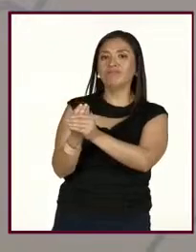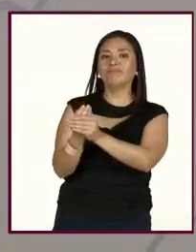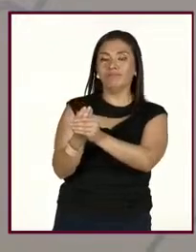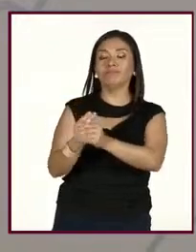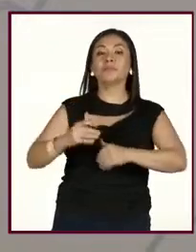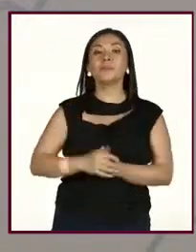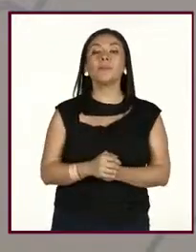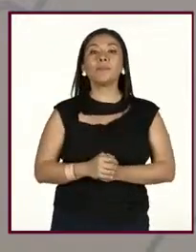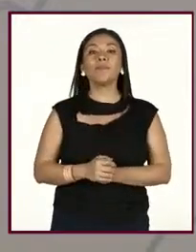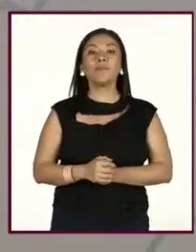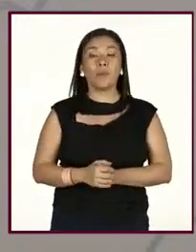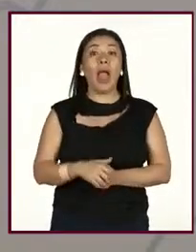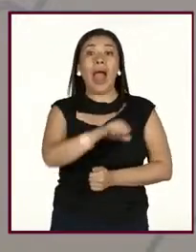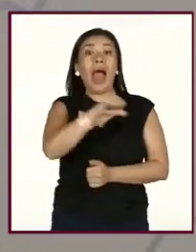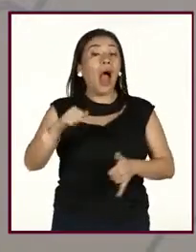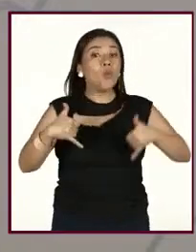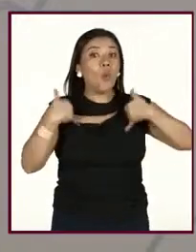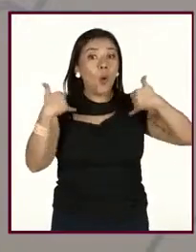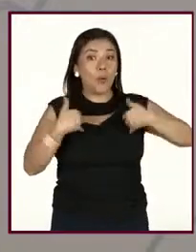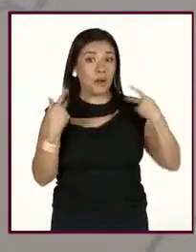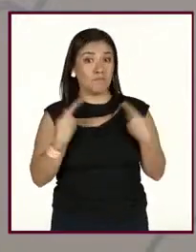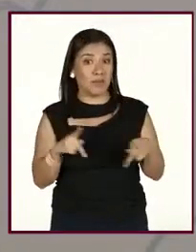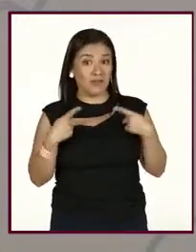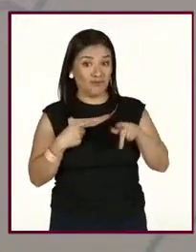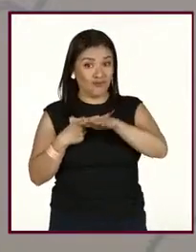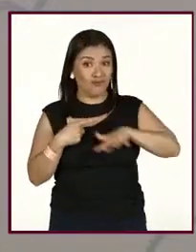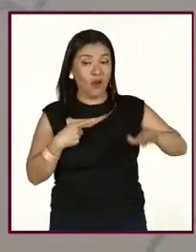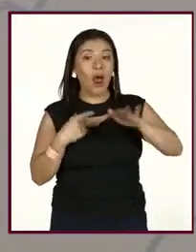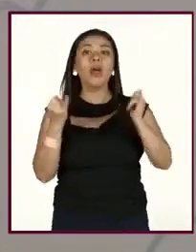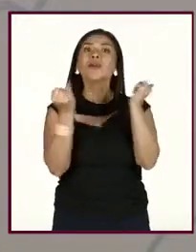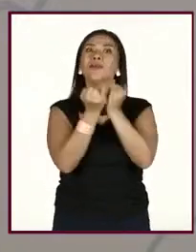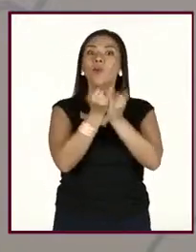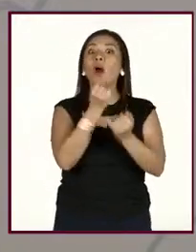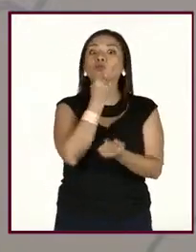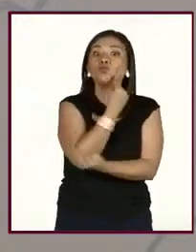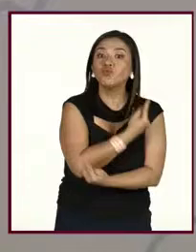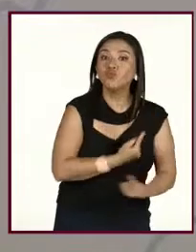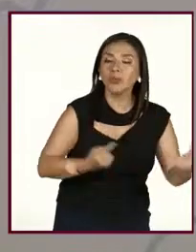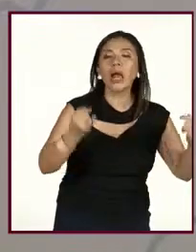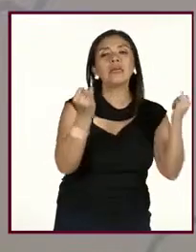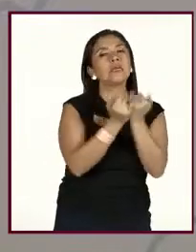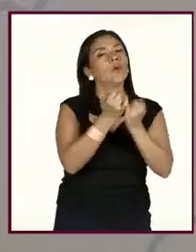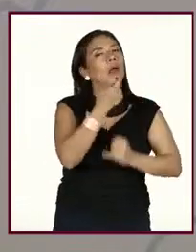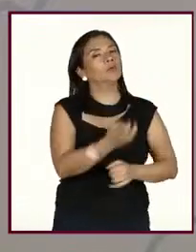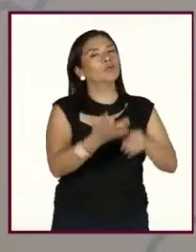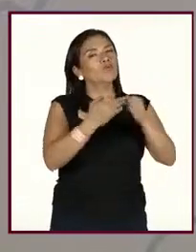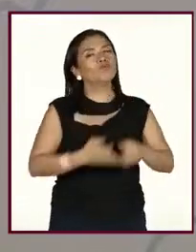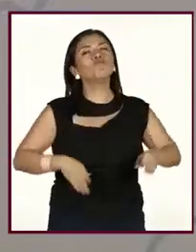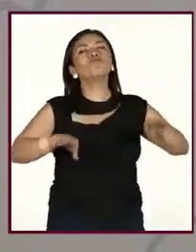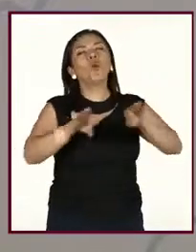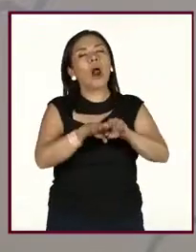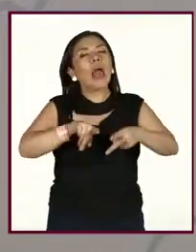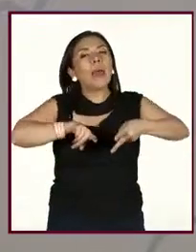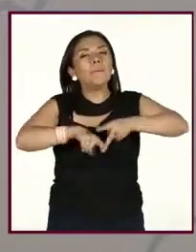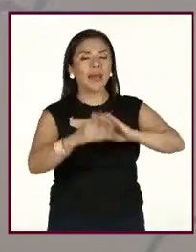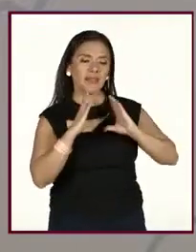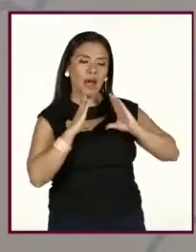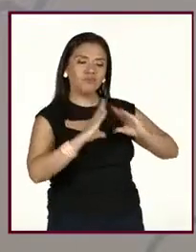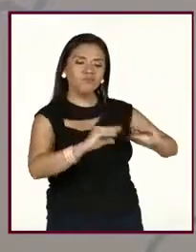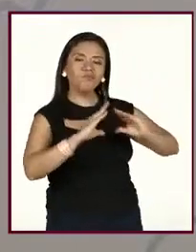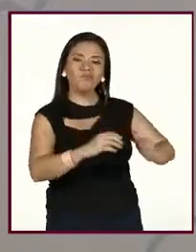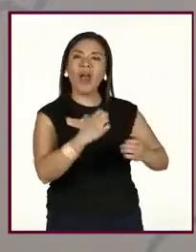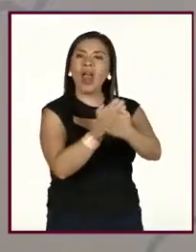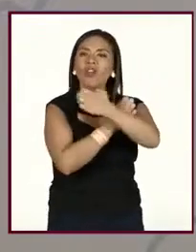Y en los adolescentes y en los niños, pues, también es una parte bien importante empezar a educar